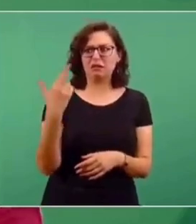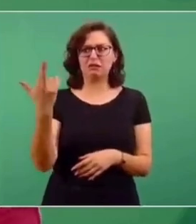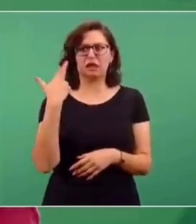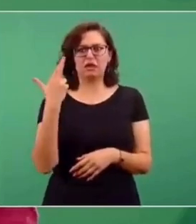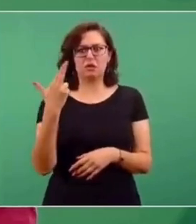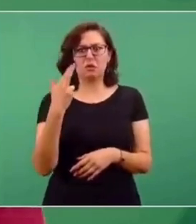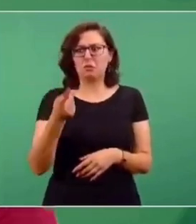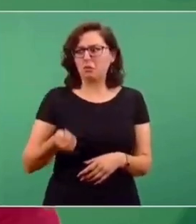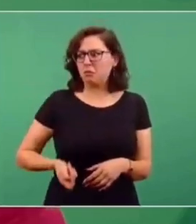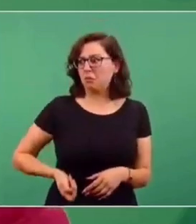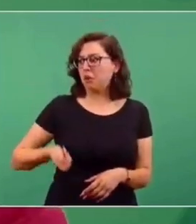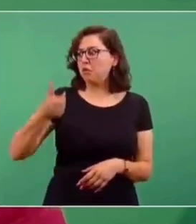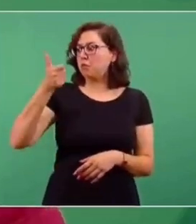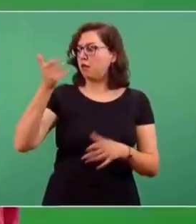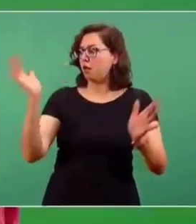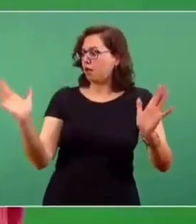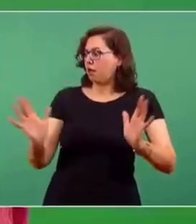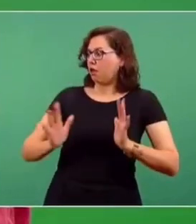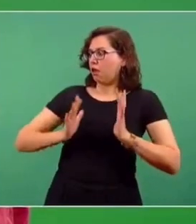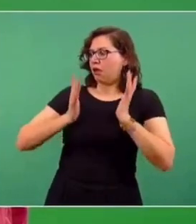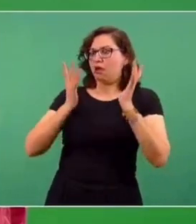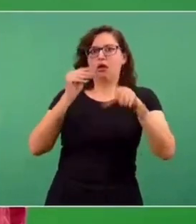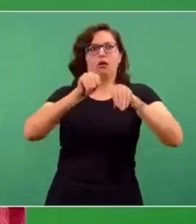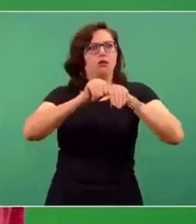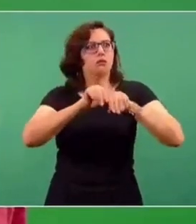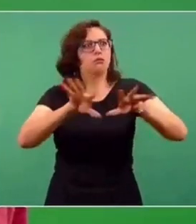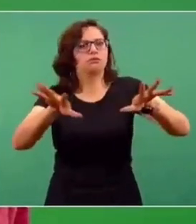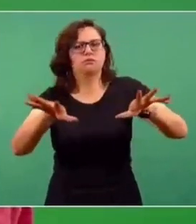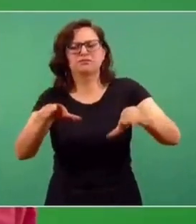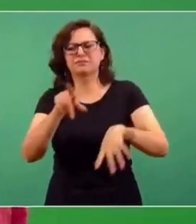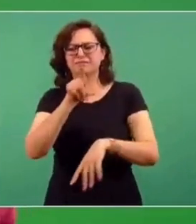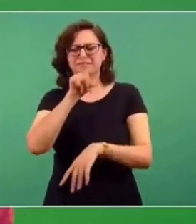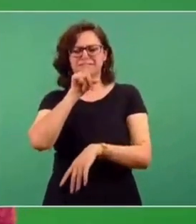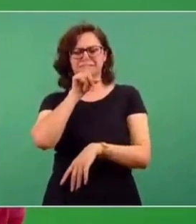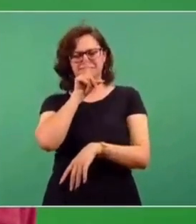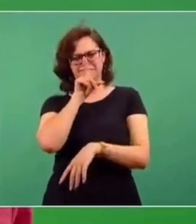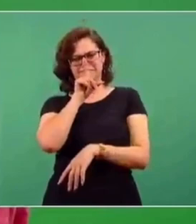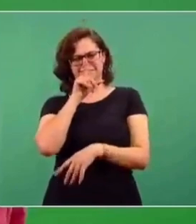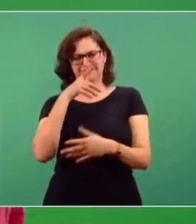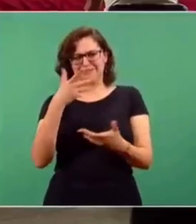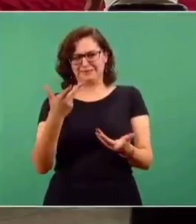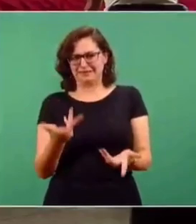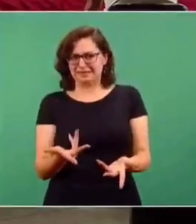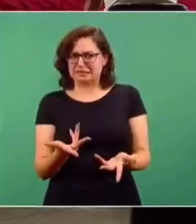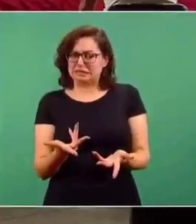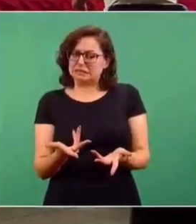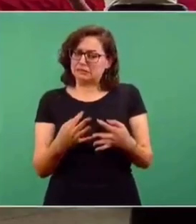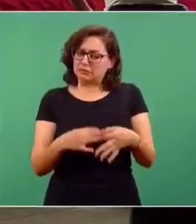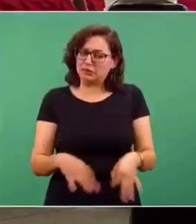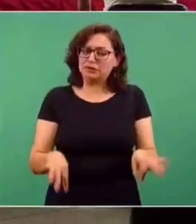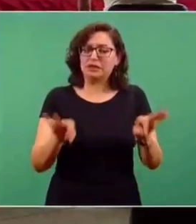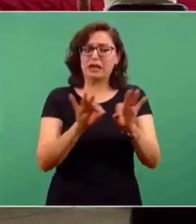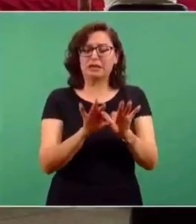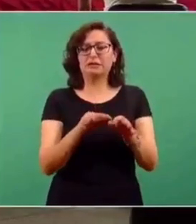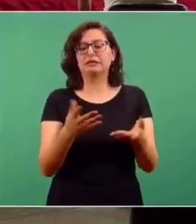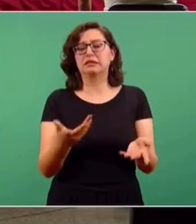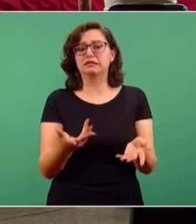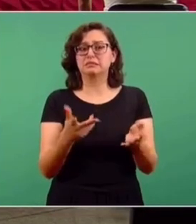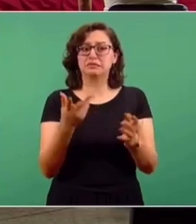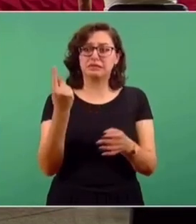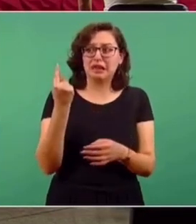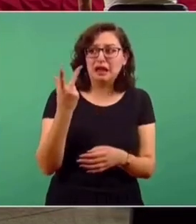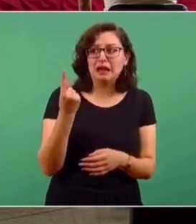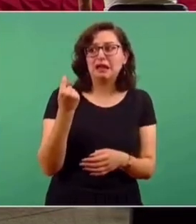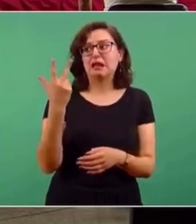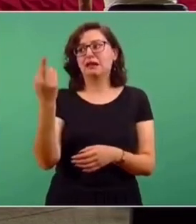respeto, pero sí sería muy útil que los medios de información, tele, radio, desde luego los periódicos, sobre todo de alcance nacional,